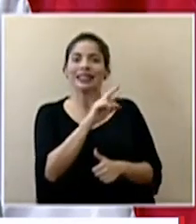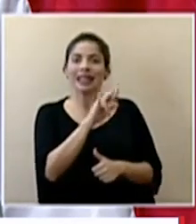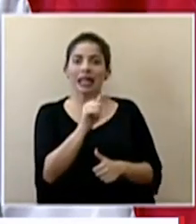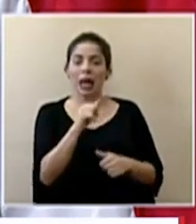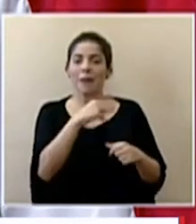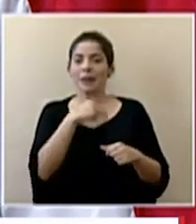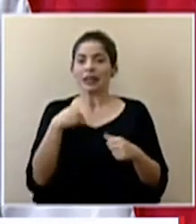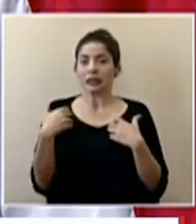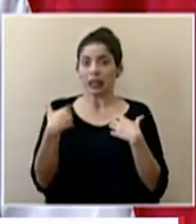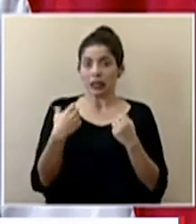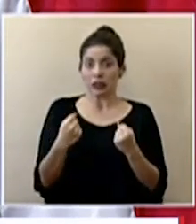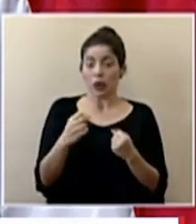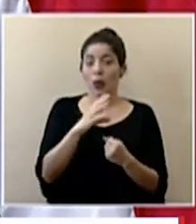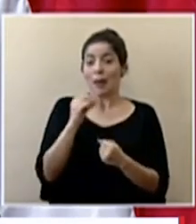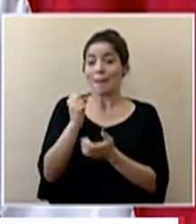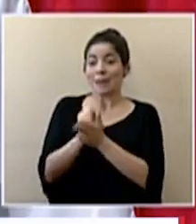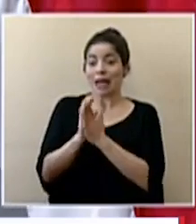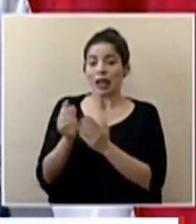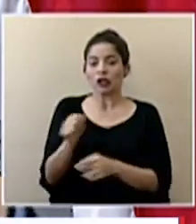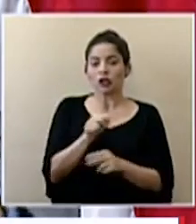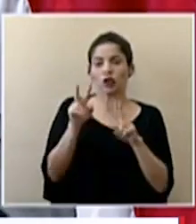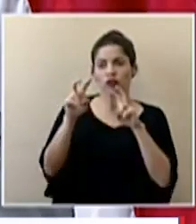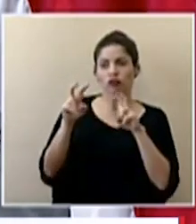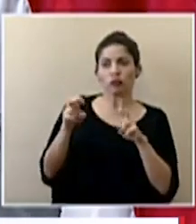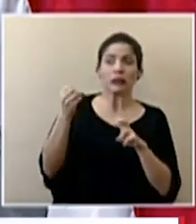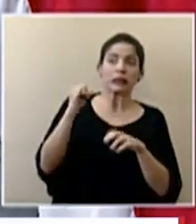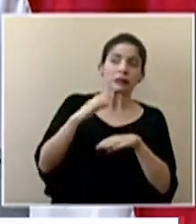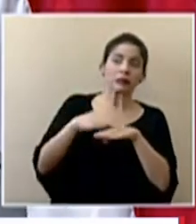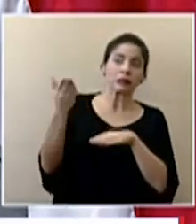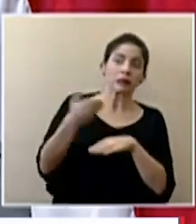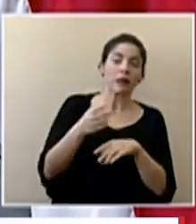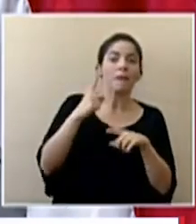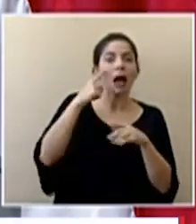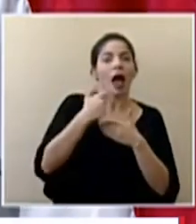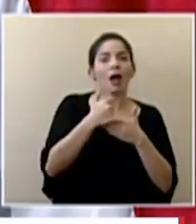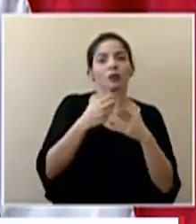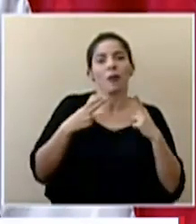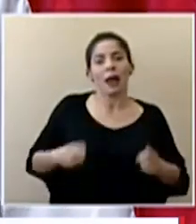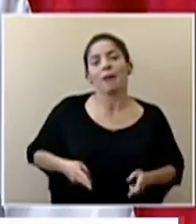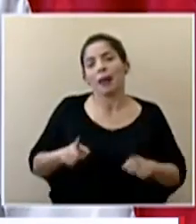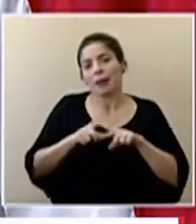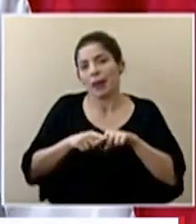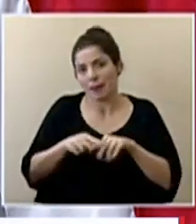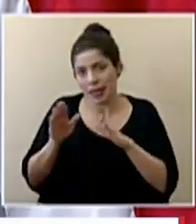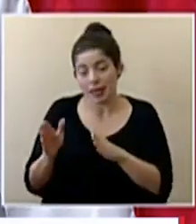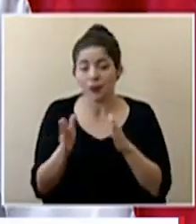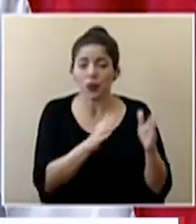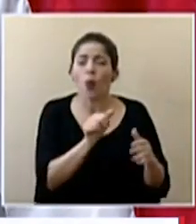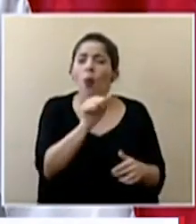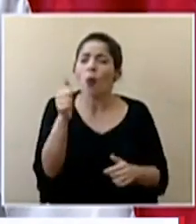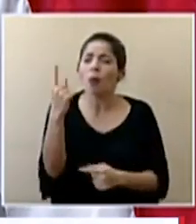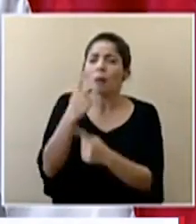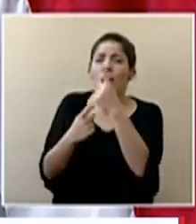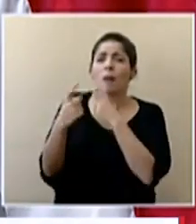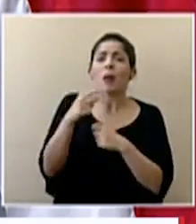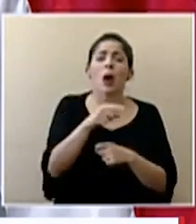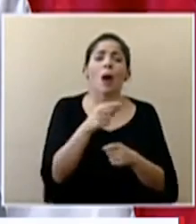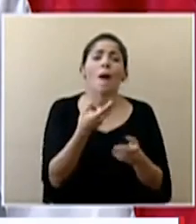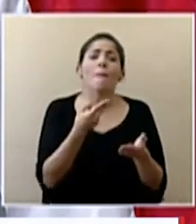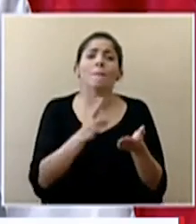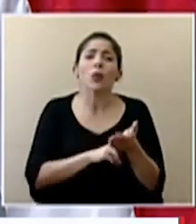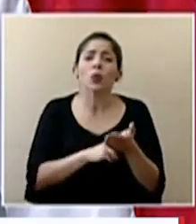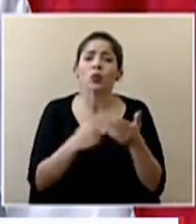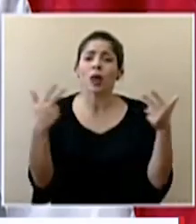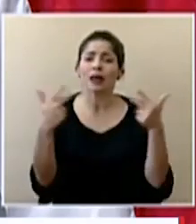Salud y Migración. Y además, algunos otros datos que nos han consultado respecto a las multas de